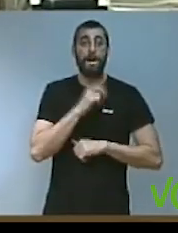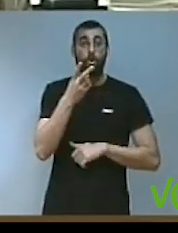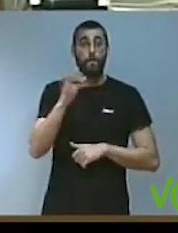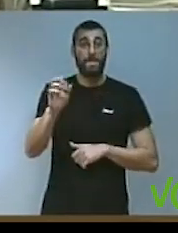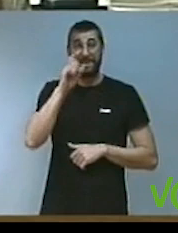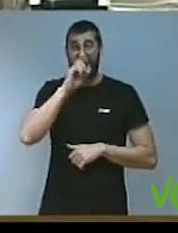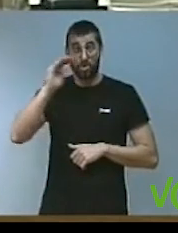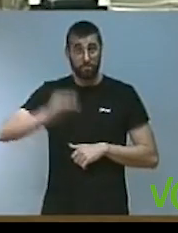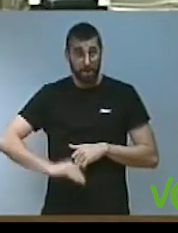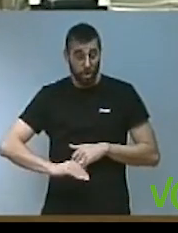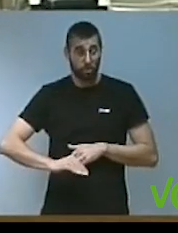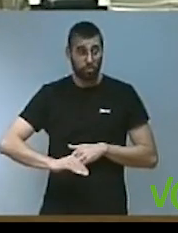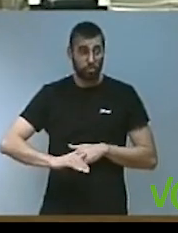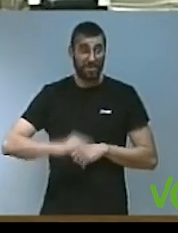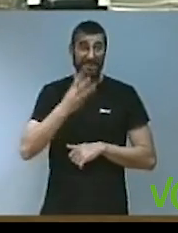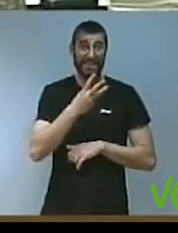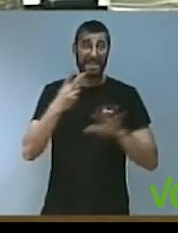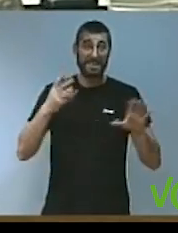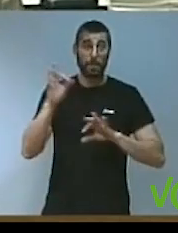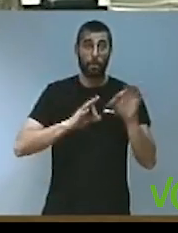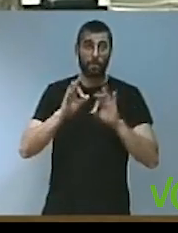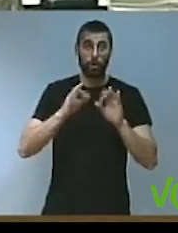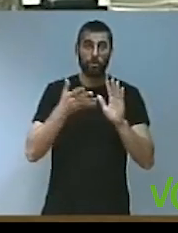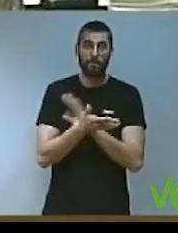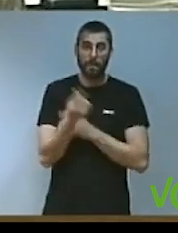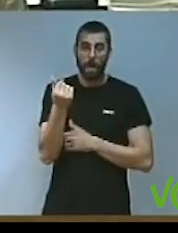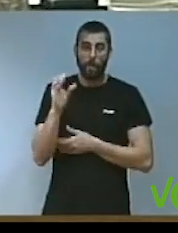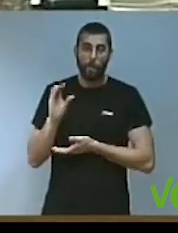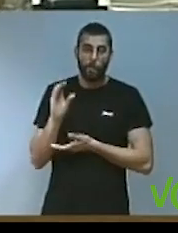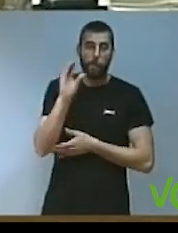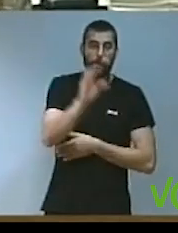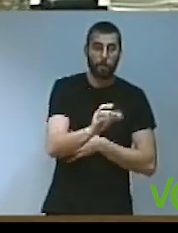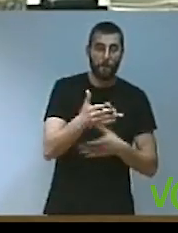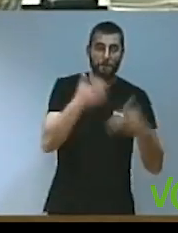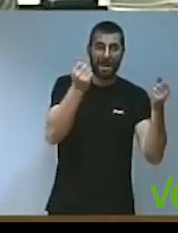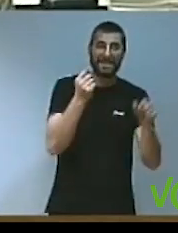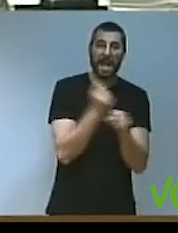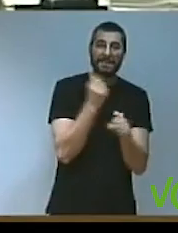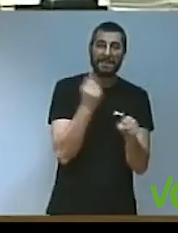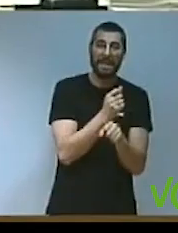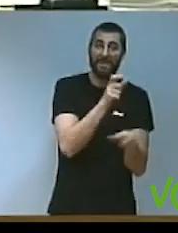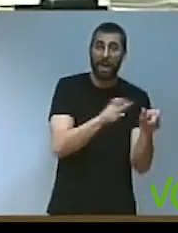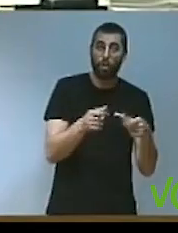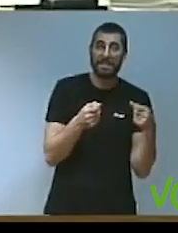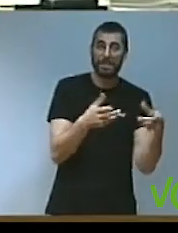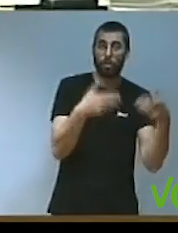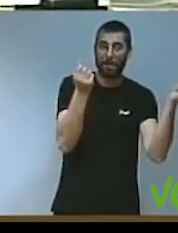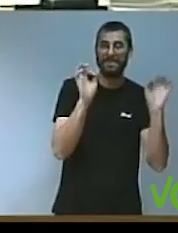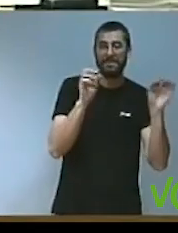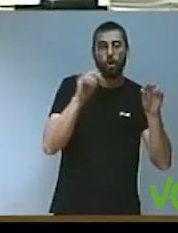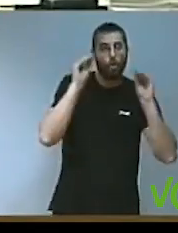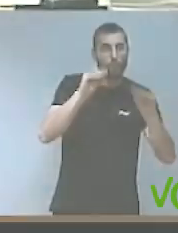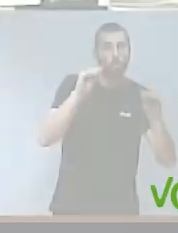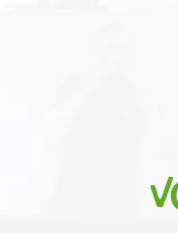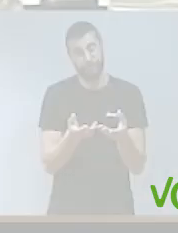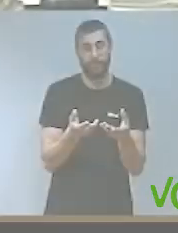años, del 37% destina más inversión a gastos de personal para promoción del valenciano que para formación